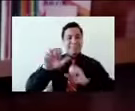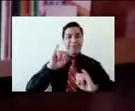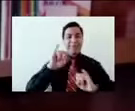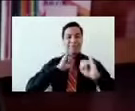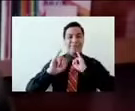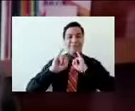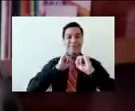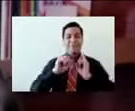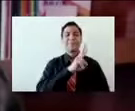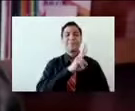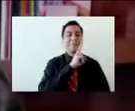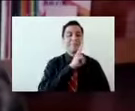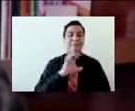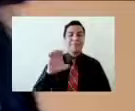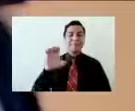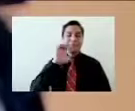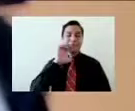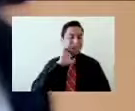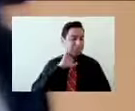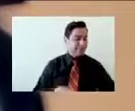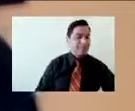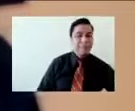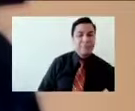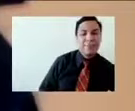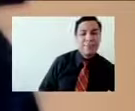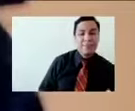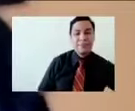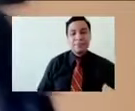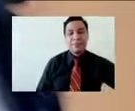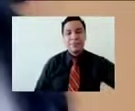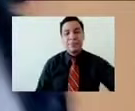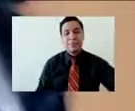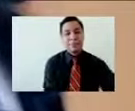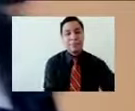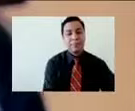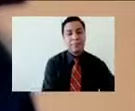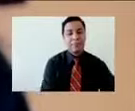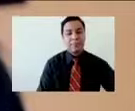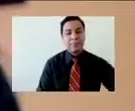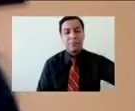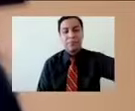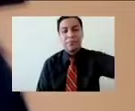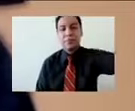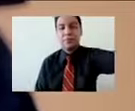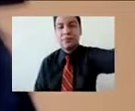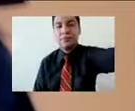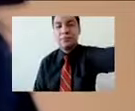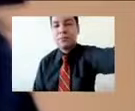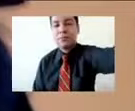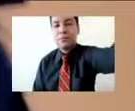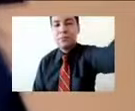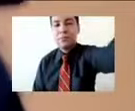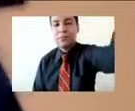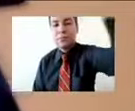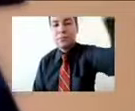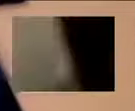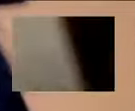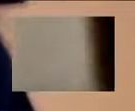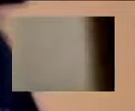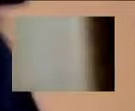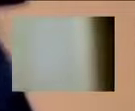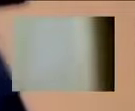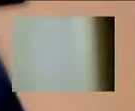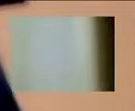la compartimos mucho. Y entonces, sí te dejo con la pregunta. Muchas gracias. La verdad es que este tipo de